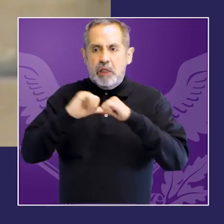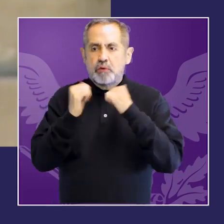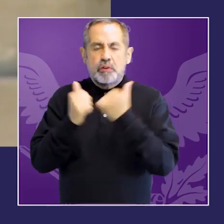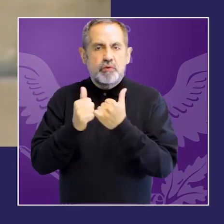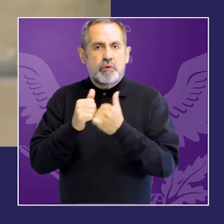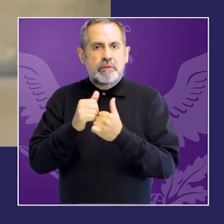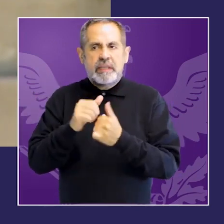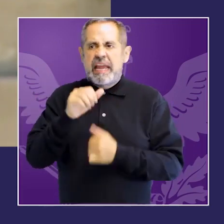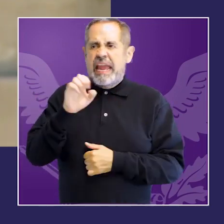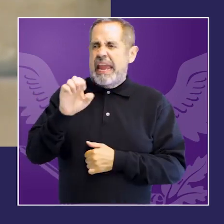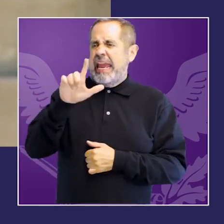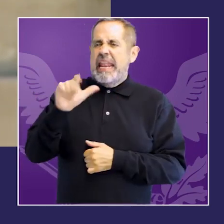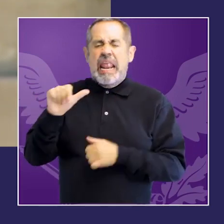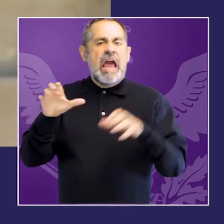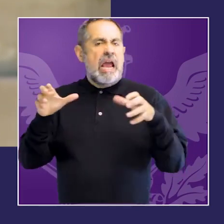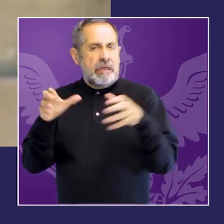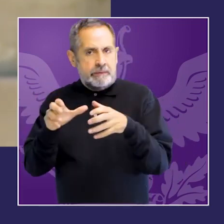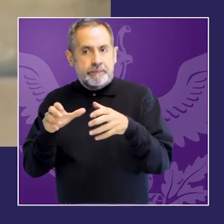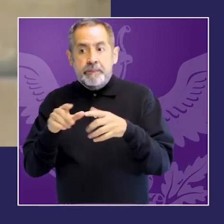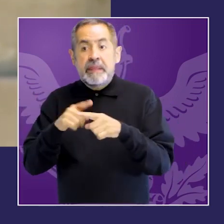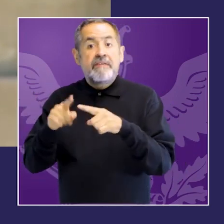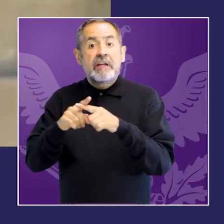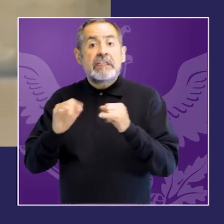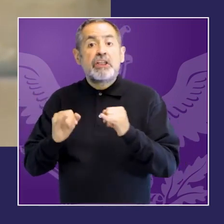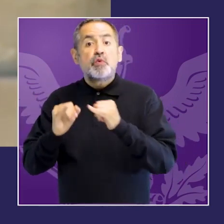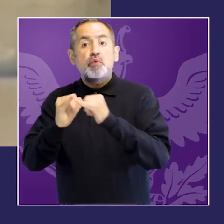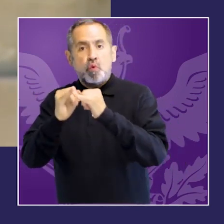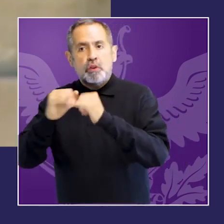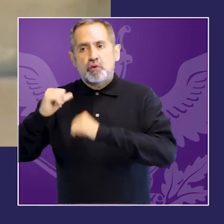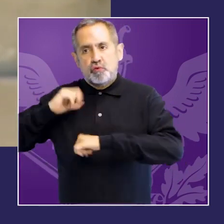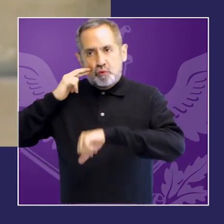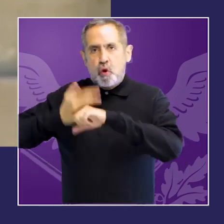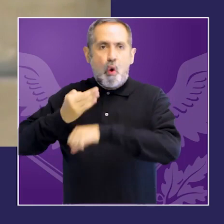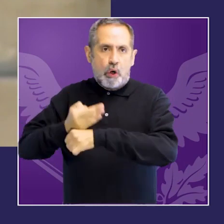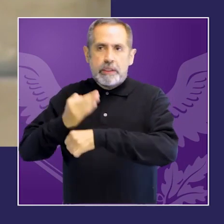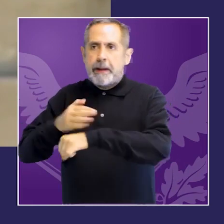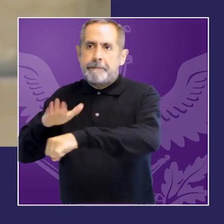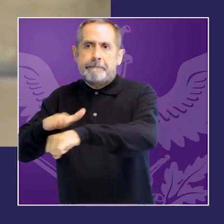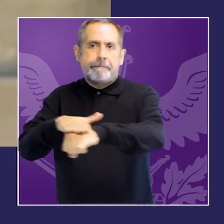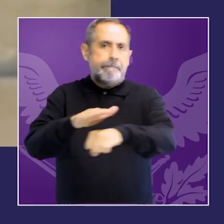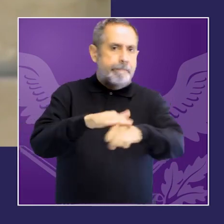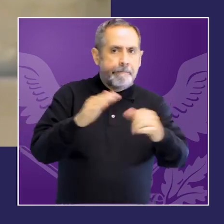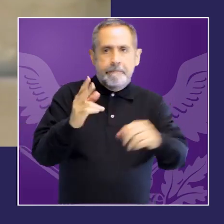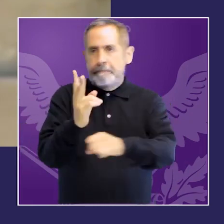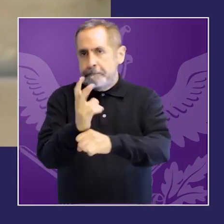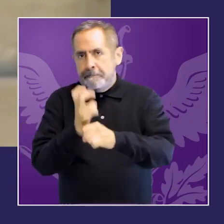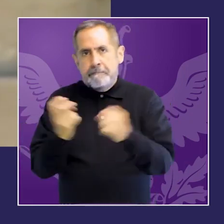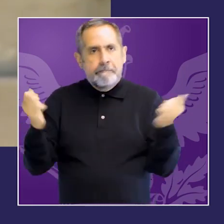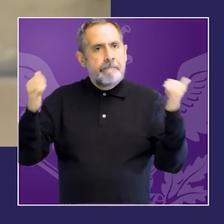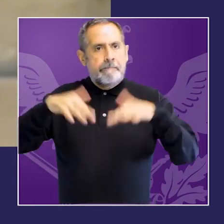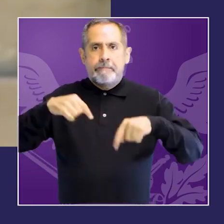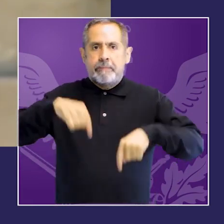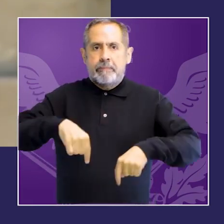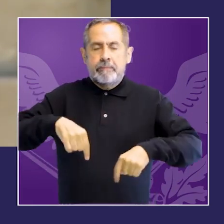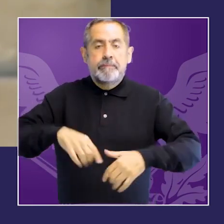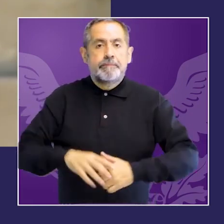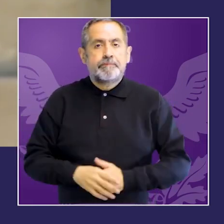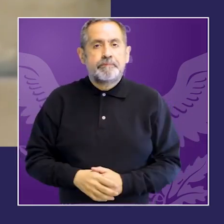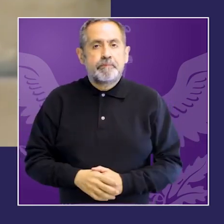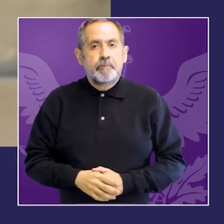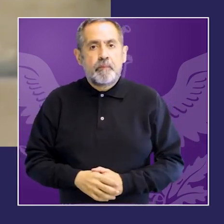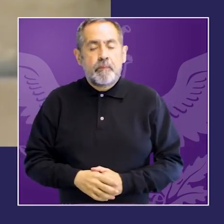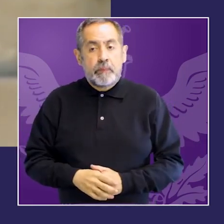trabajo en el tema de justicia y género, es un verdadero honor ser parte de la convocatoria de